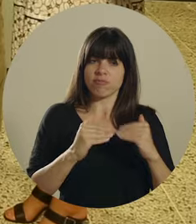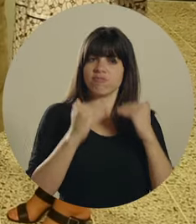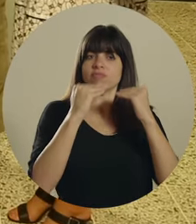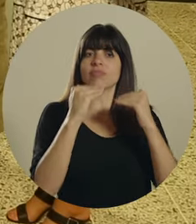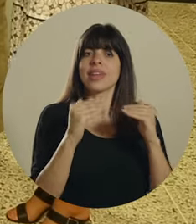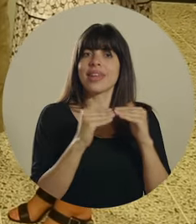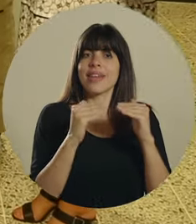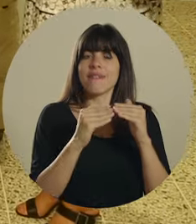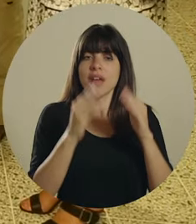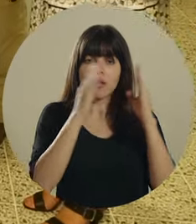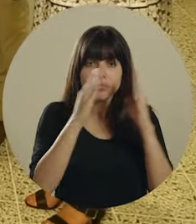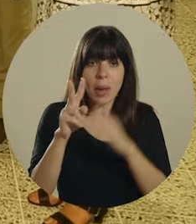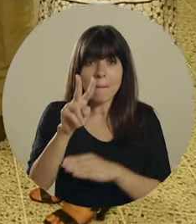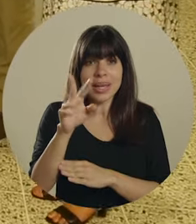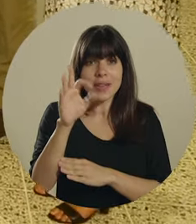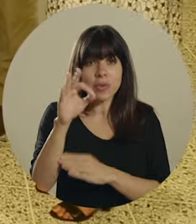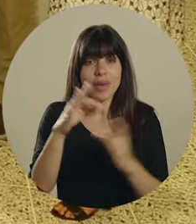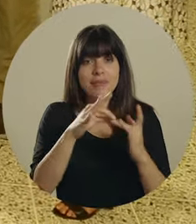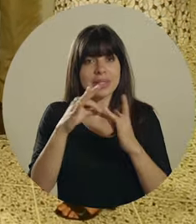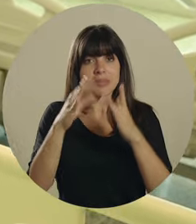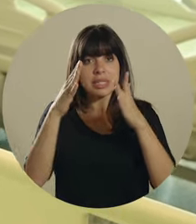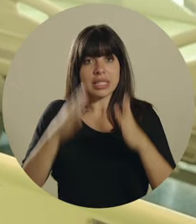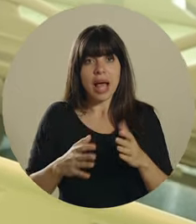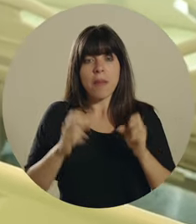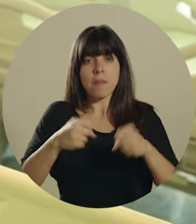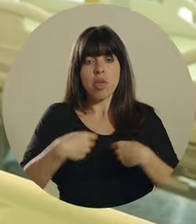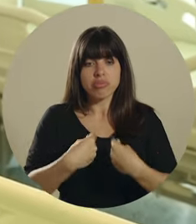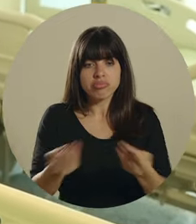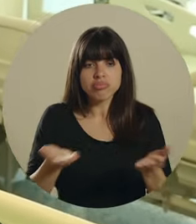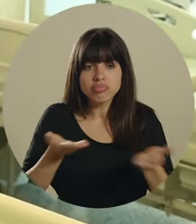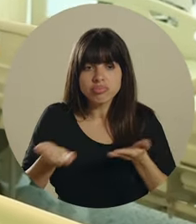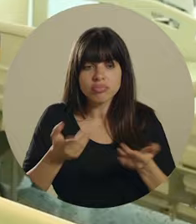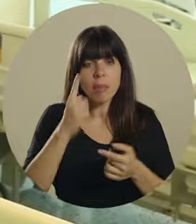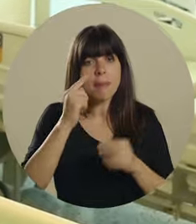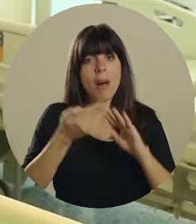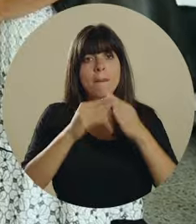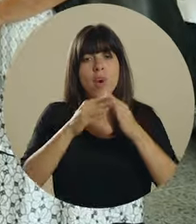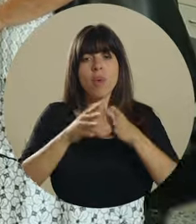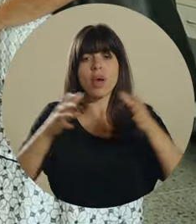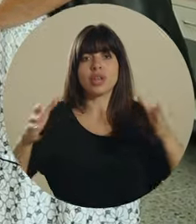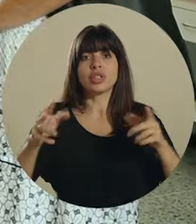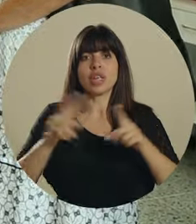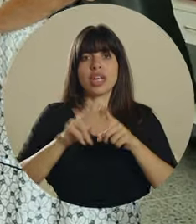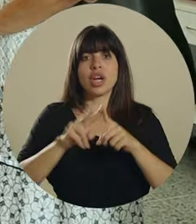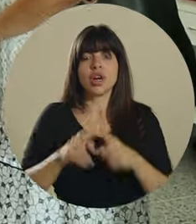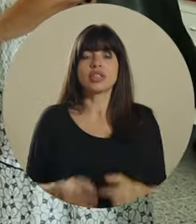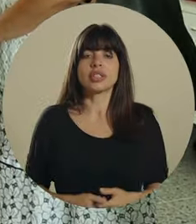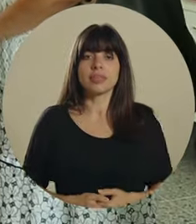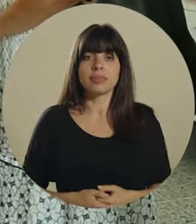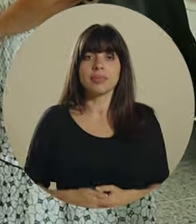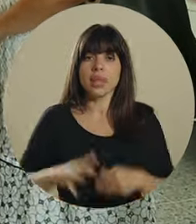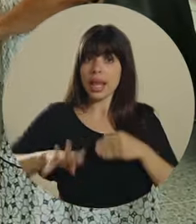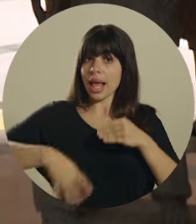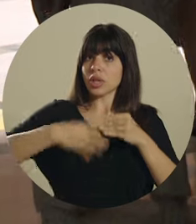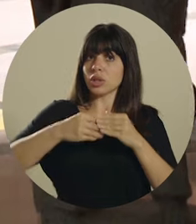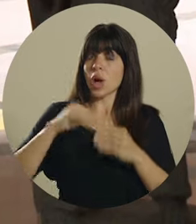centros de primer mundo donde 29 especialidades se pongan a la orden de una población extendida de la Gran Nicoya.